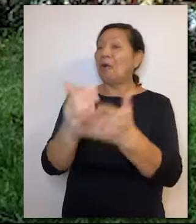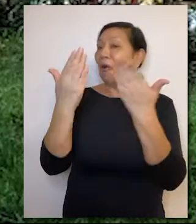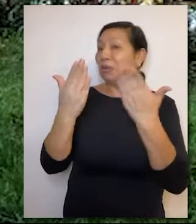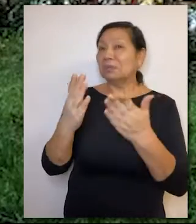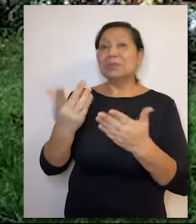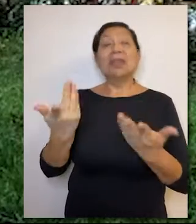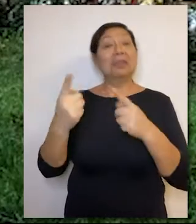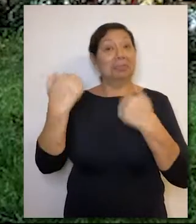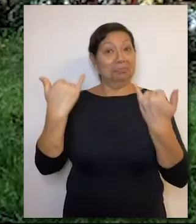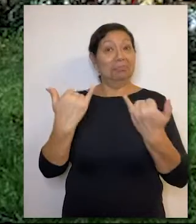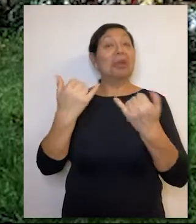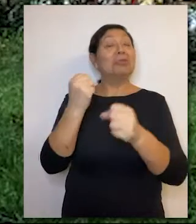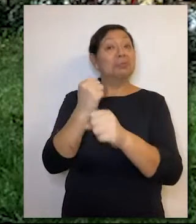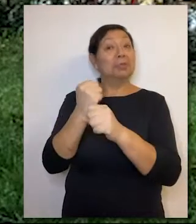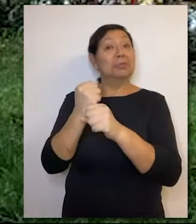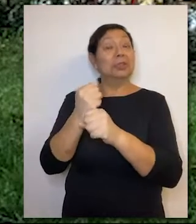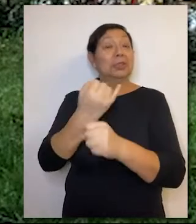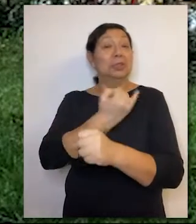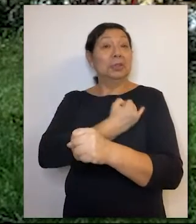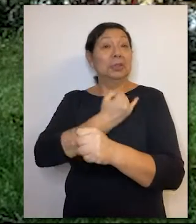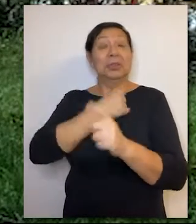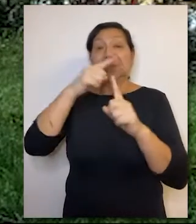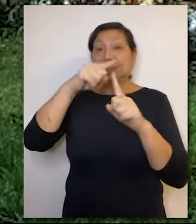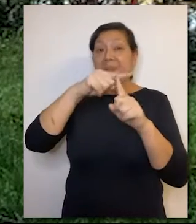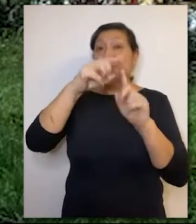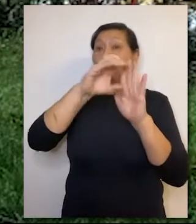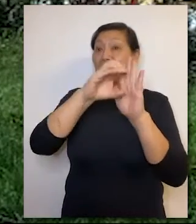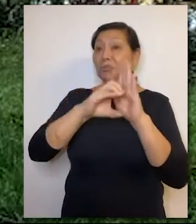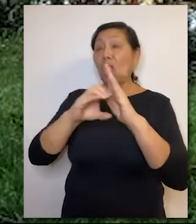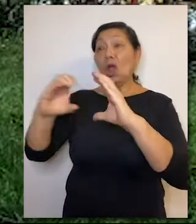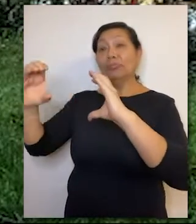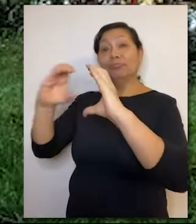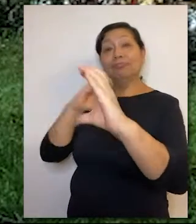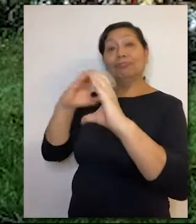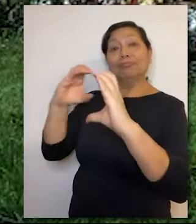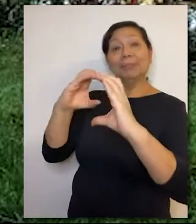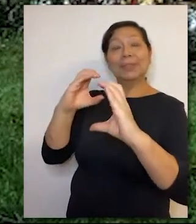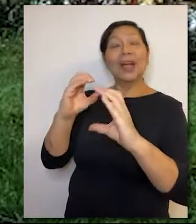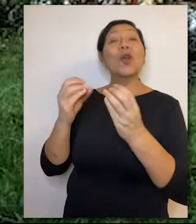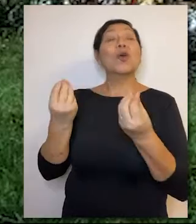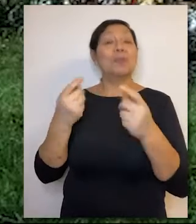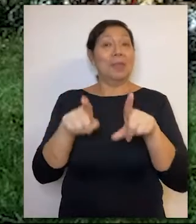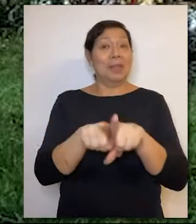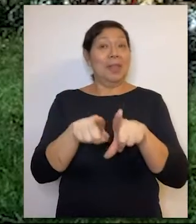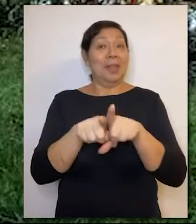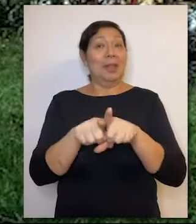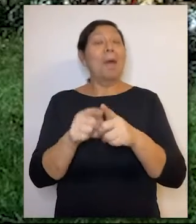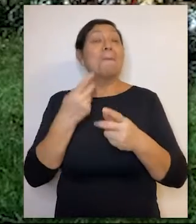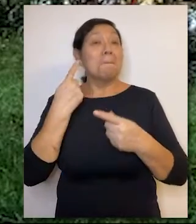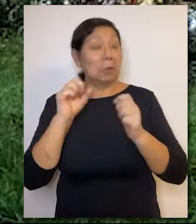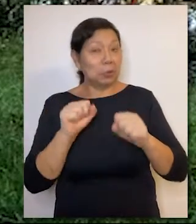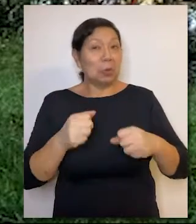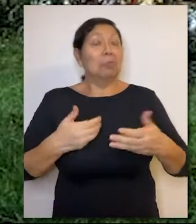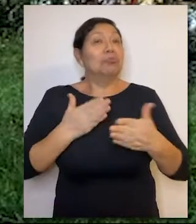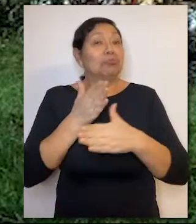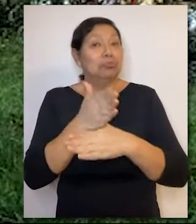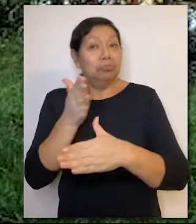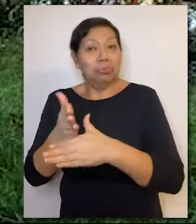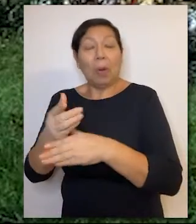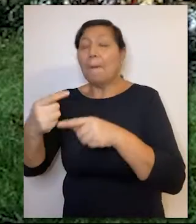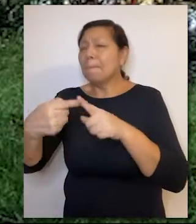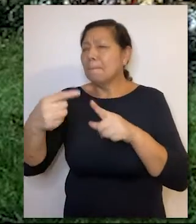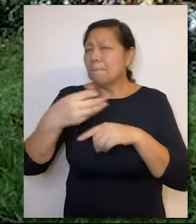Felicitamos la iniciativa del Tribunal Constitucional de comunicarse con nosotros, con nuestro medio, y así, mediante nuestro medio,